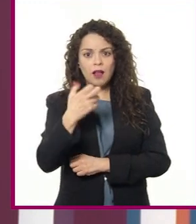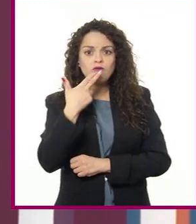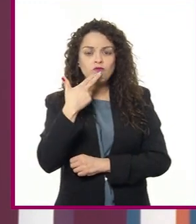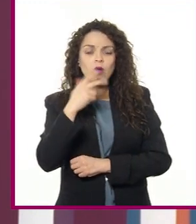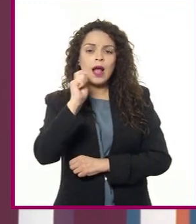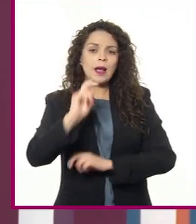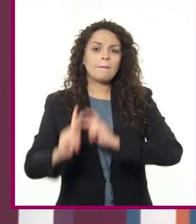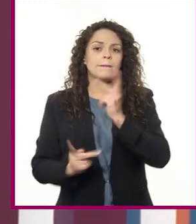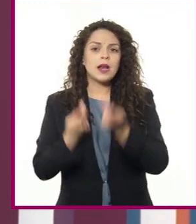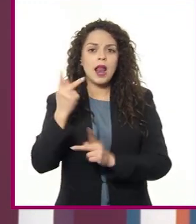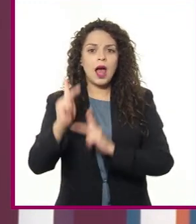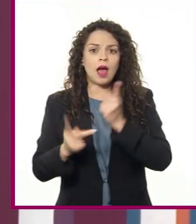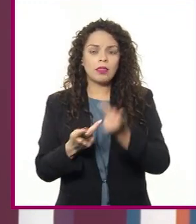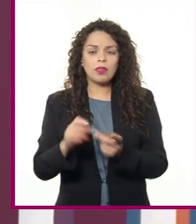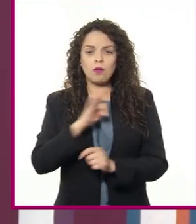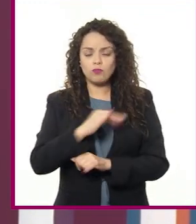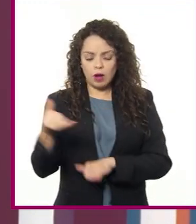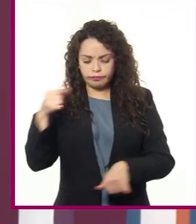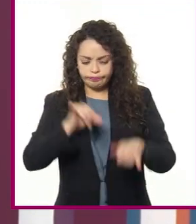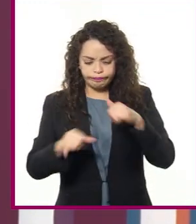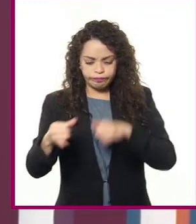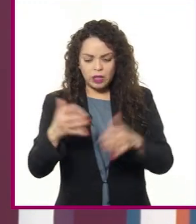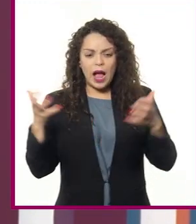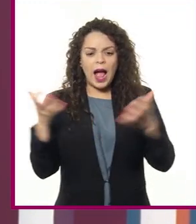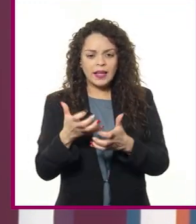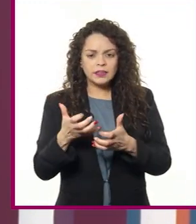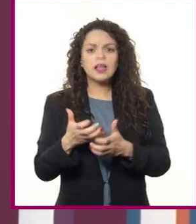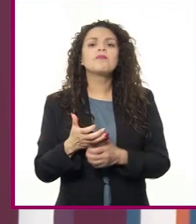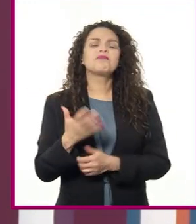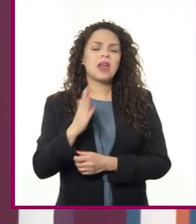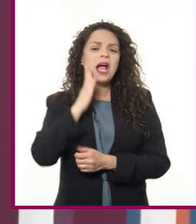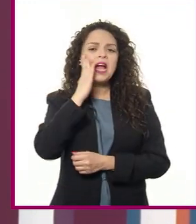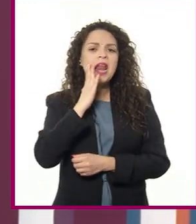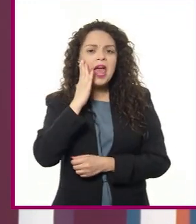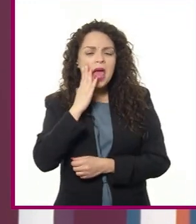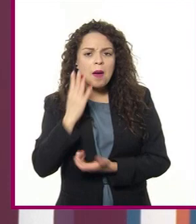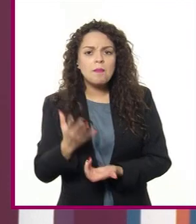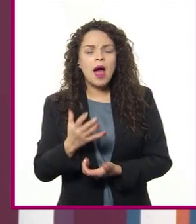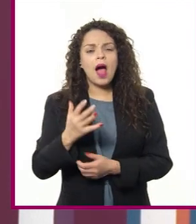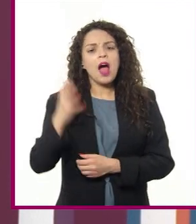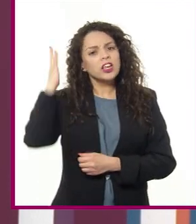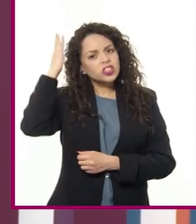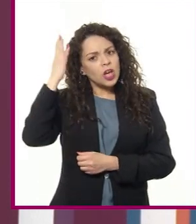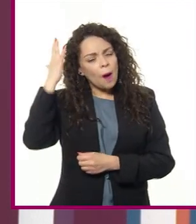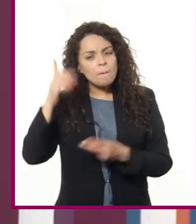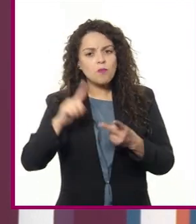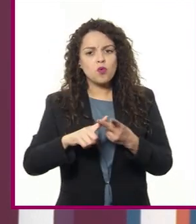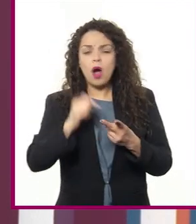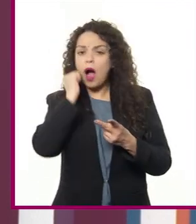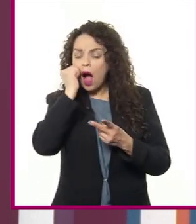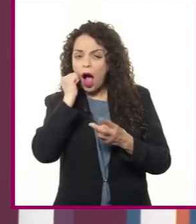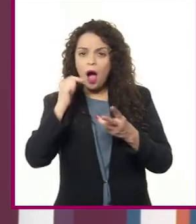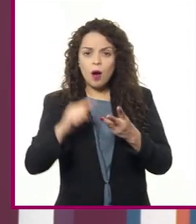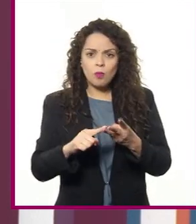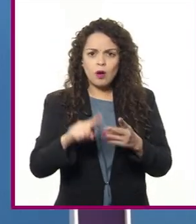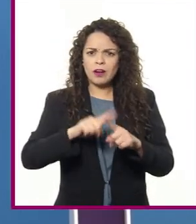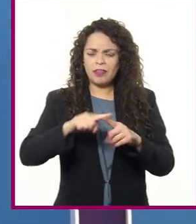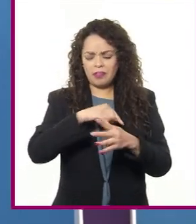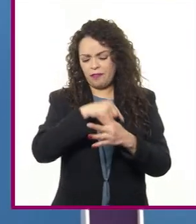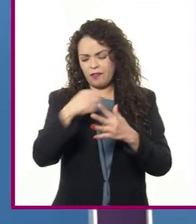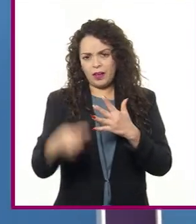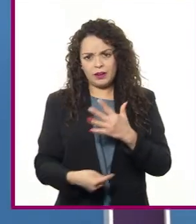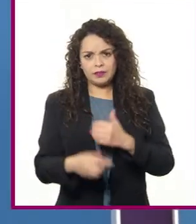plantas con las cuales se pueden elaborar cremas, shampoo y jabones, entre otras cosas.